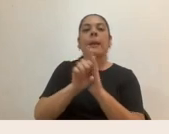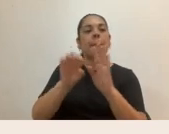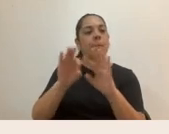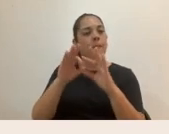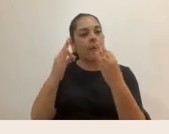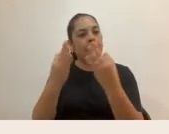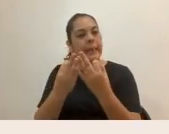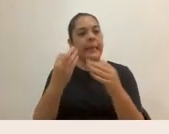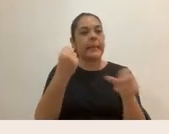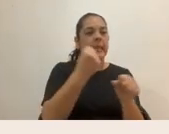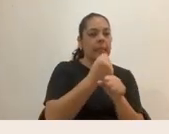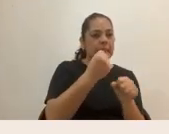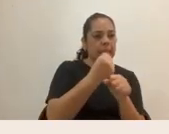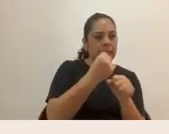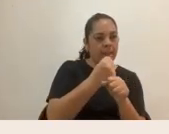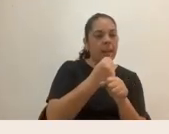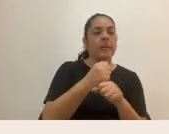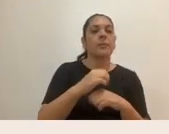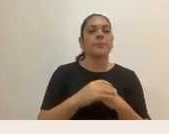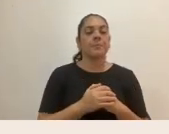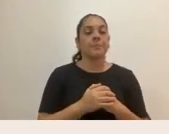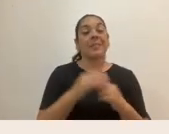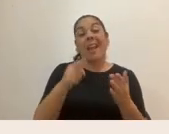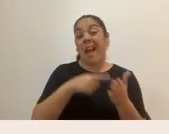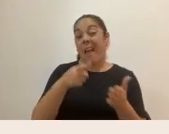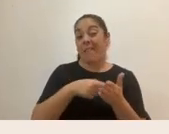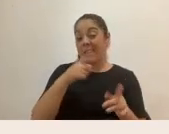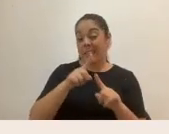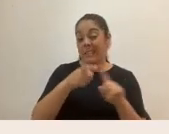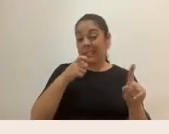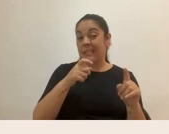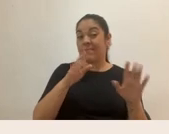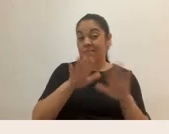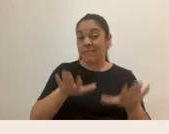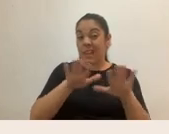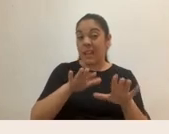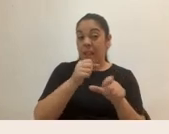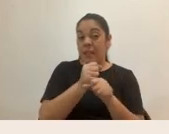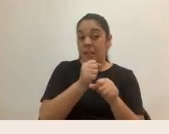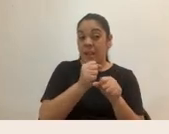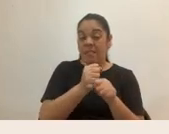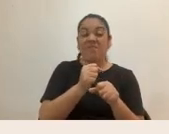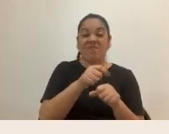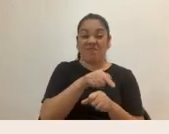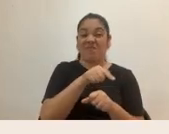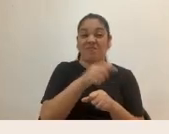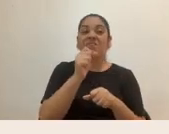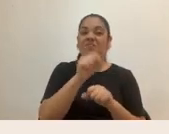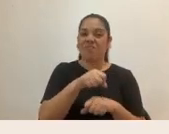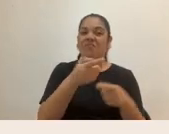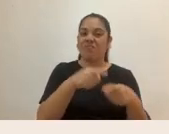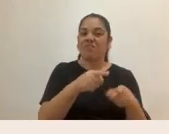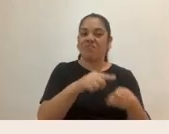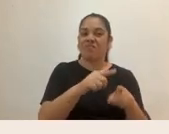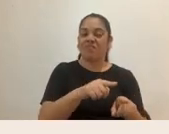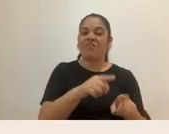laboral, que a veces desde los puestos que ocupamos en nuestros trabajos, fácilmente se pueden hacer abusos de poder.